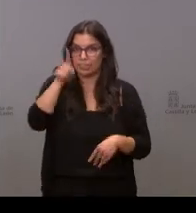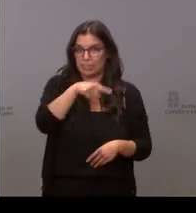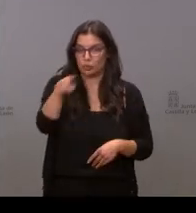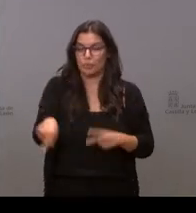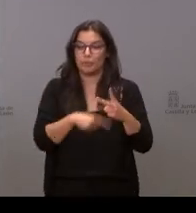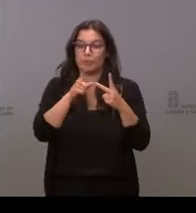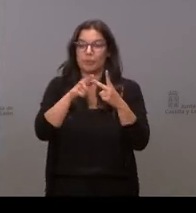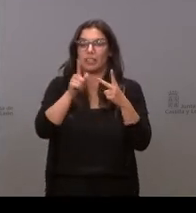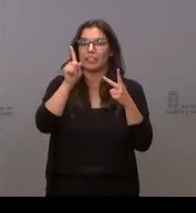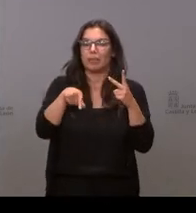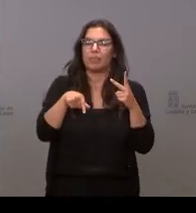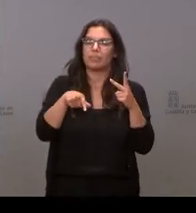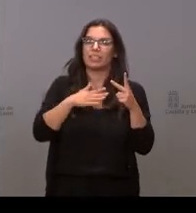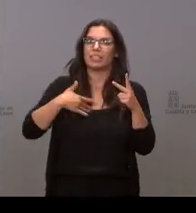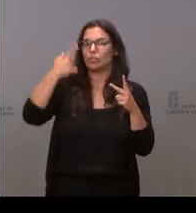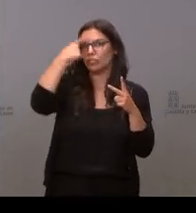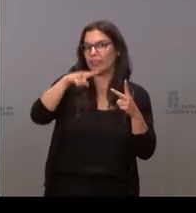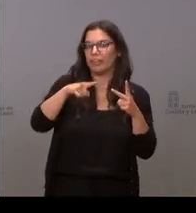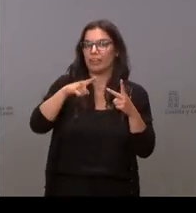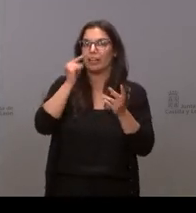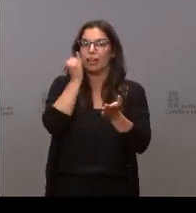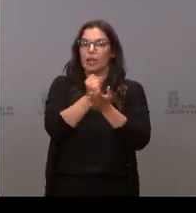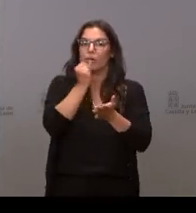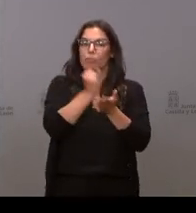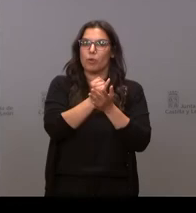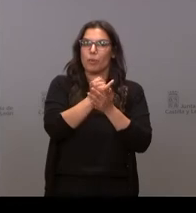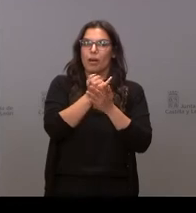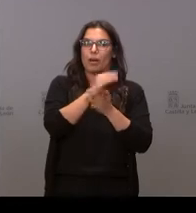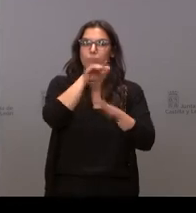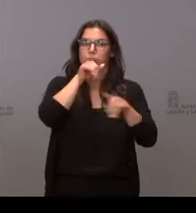cuál será el límite para hacer los cribados entre la población joven